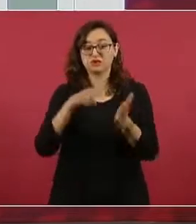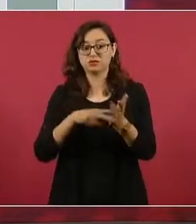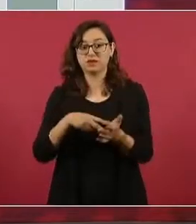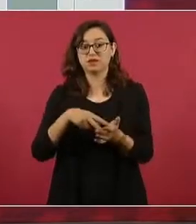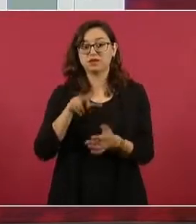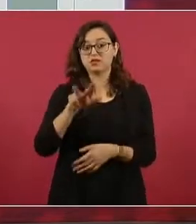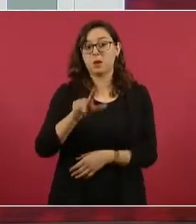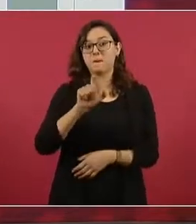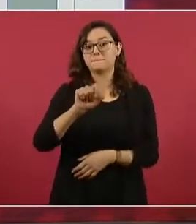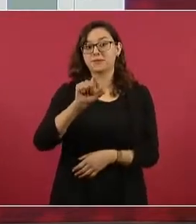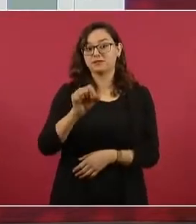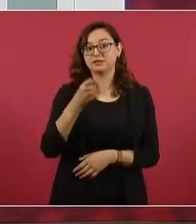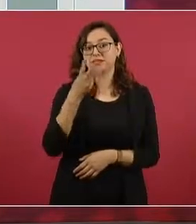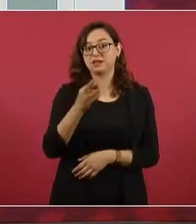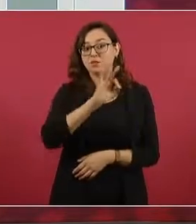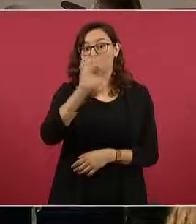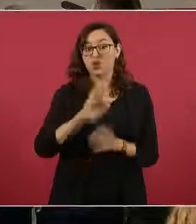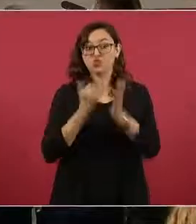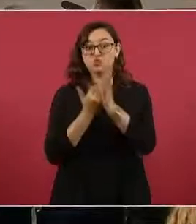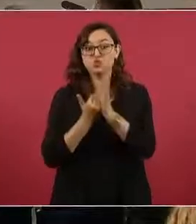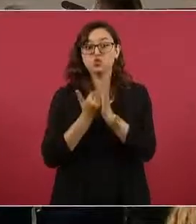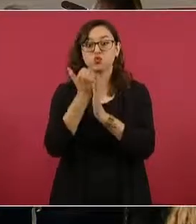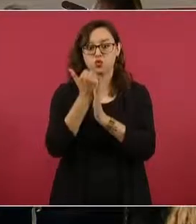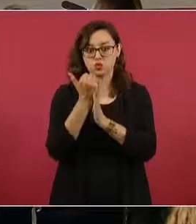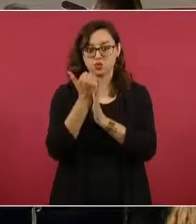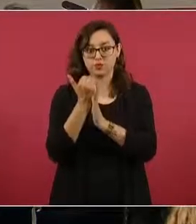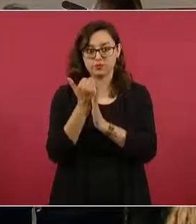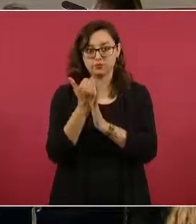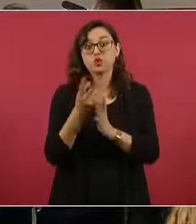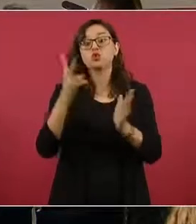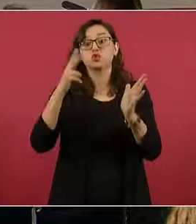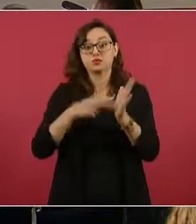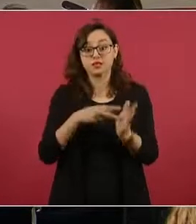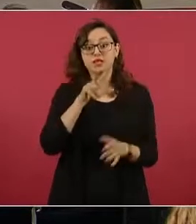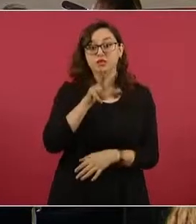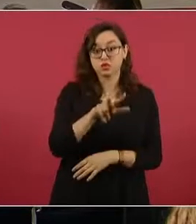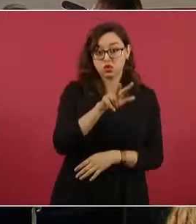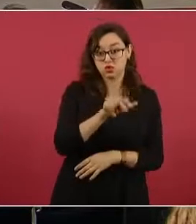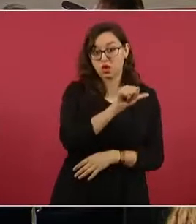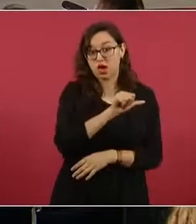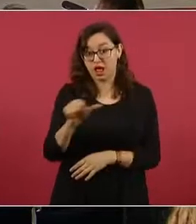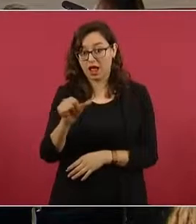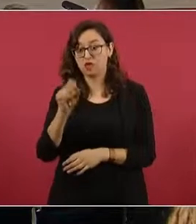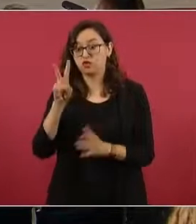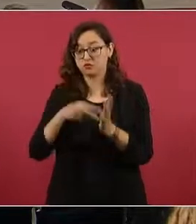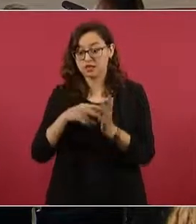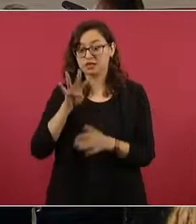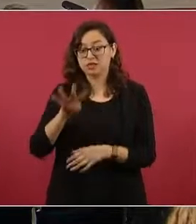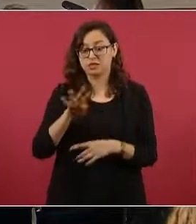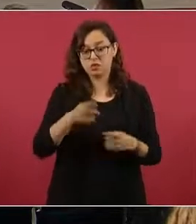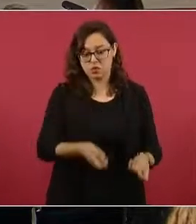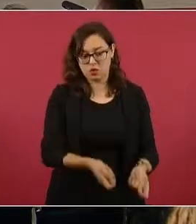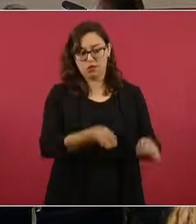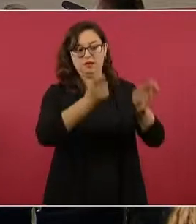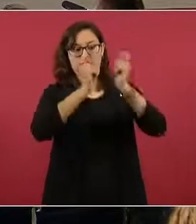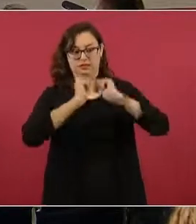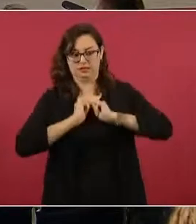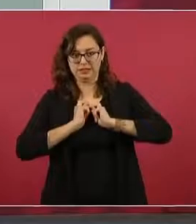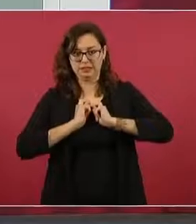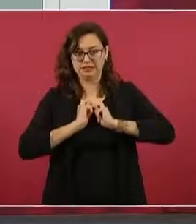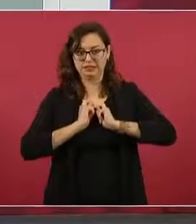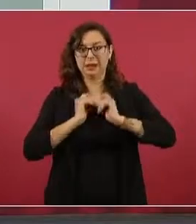Aquí entramos nosotros. Del 18 al 19, 6.9.